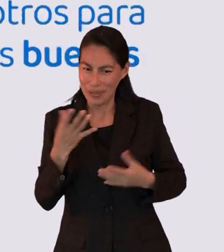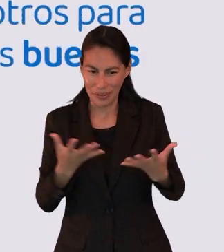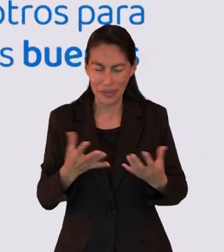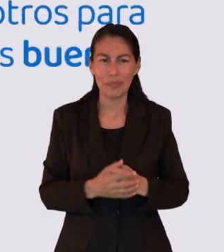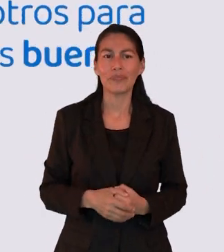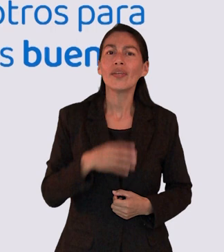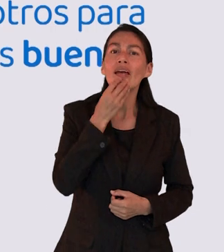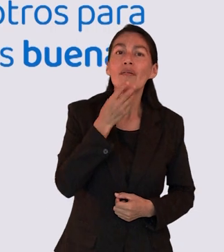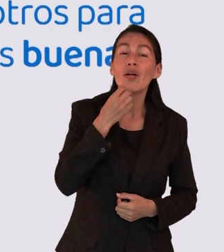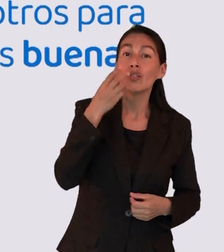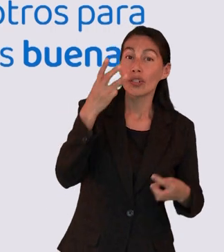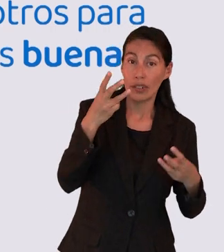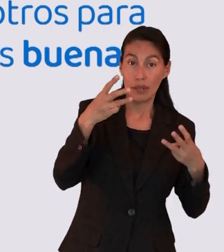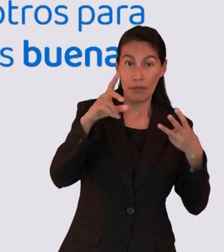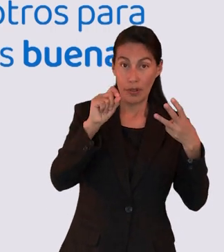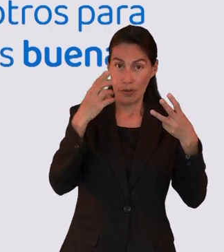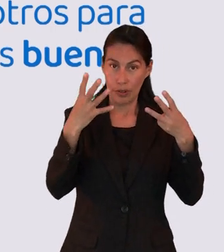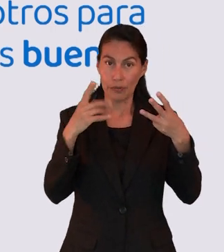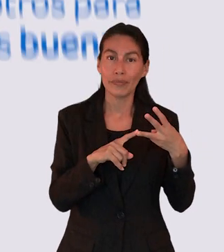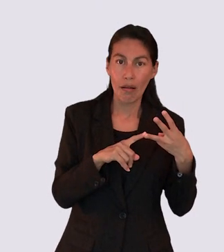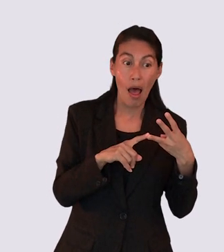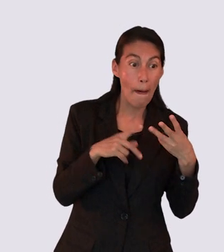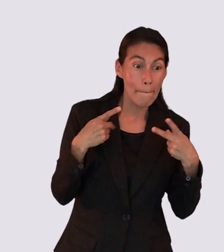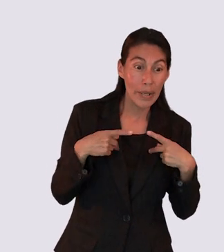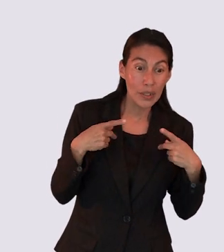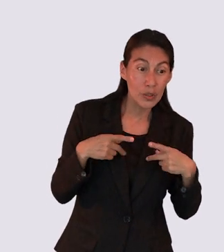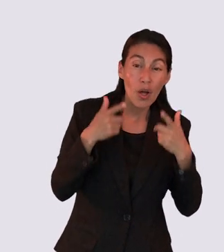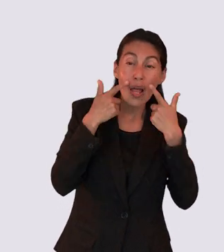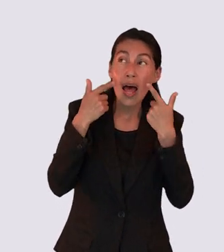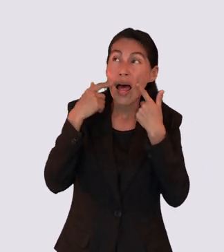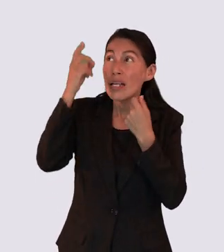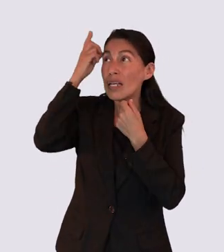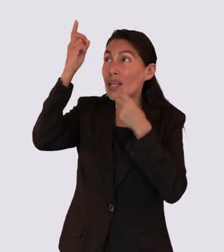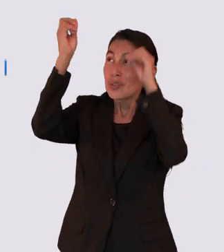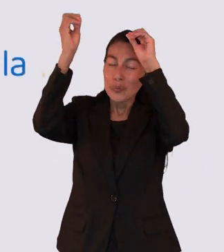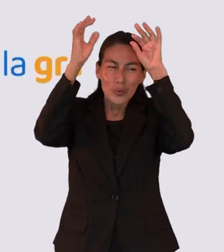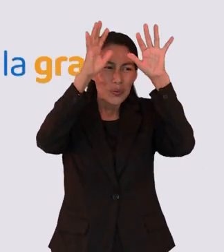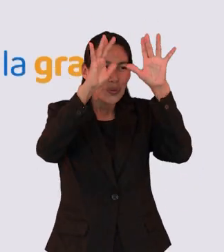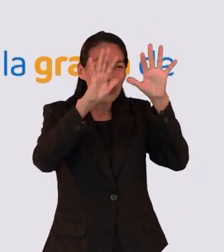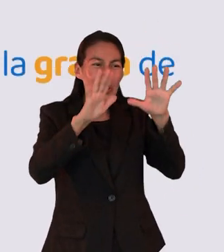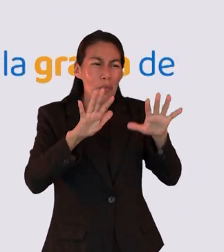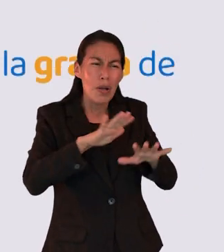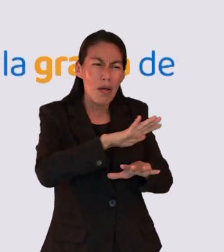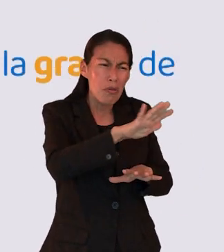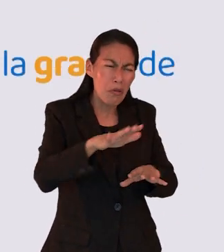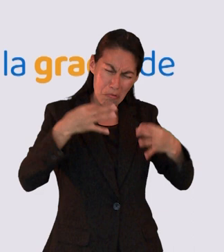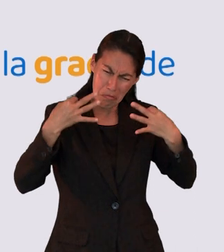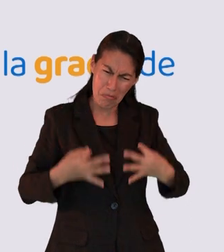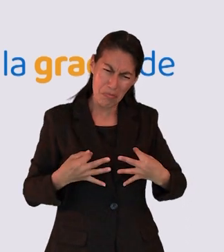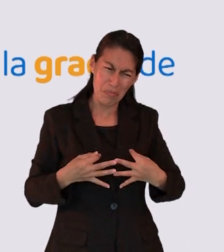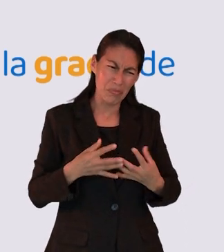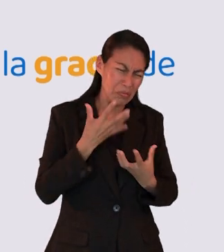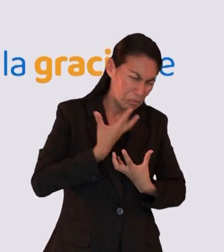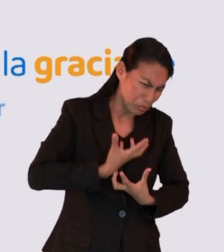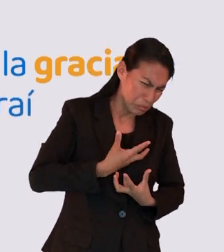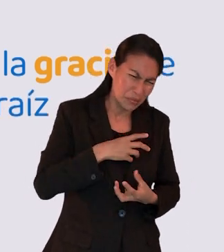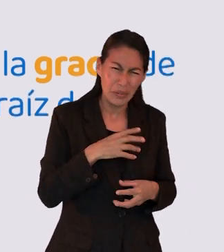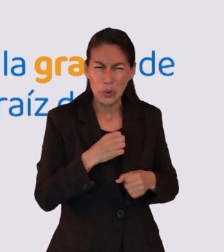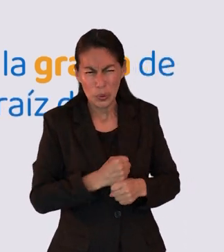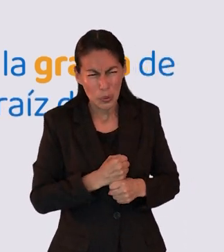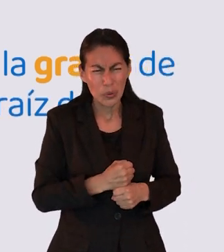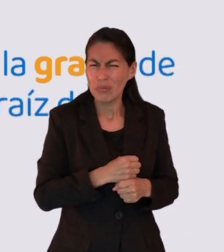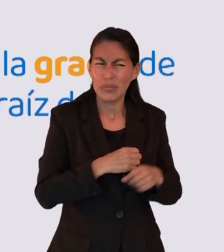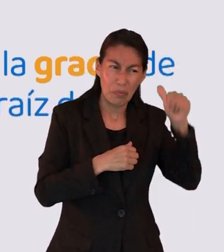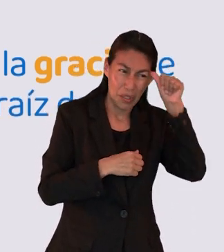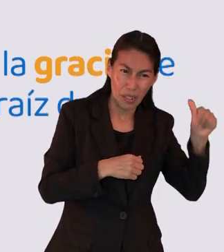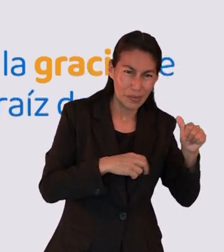obras. Hebreos 10.24 3. Que nadie deje de alcanzar la gracia de Dios, que brotando alguna raíz de